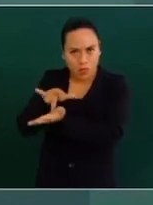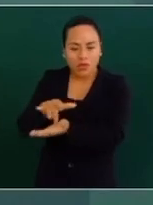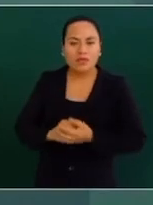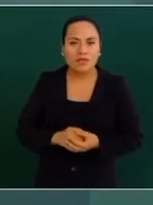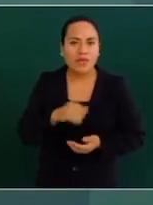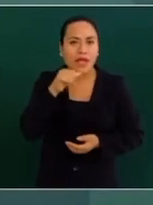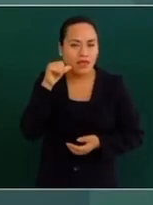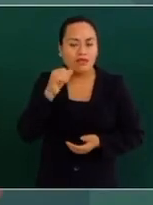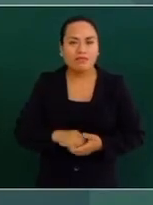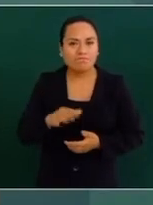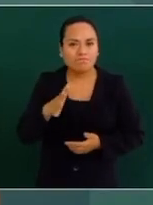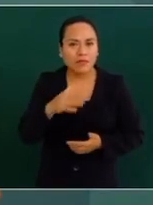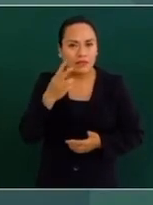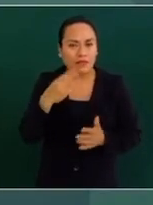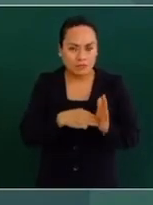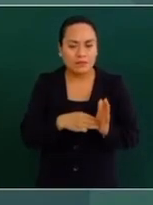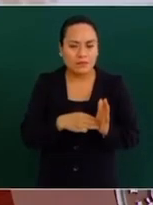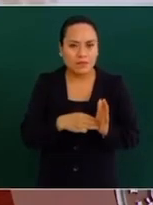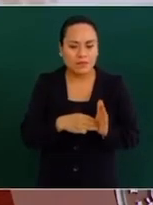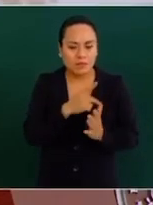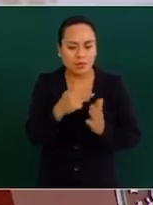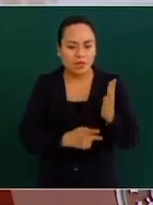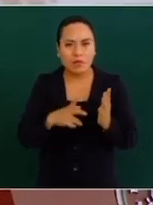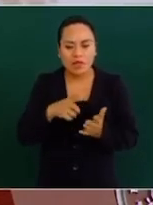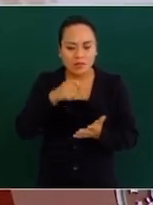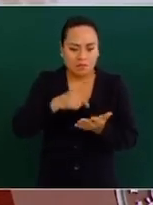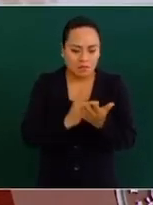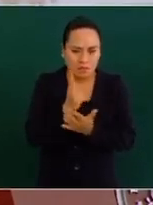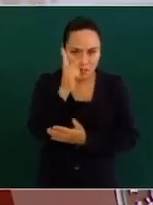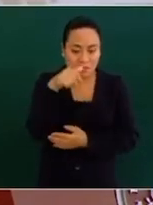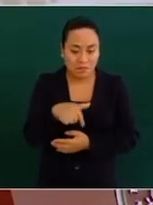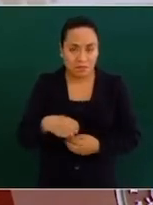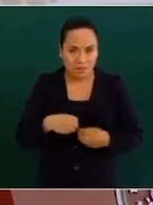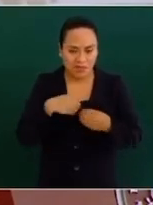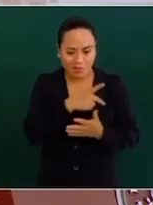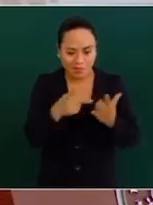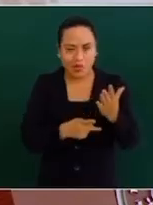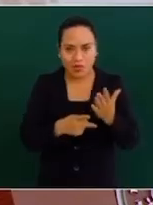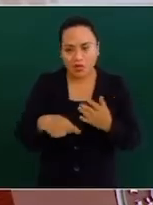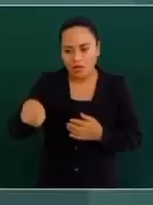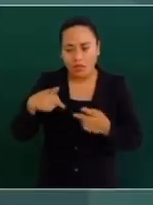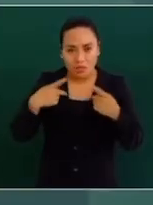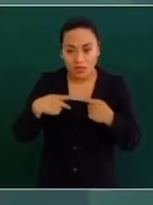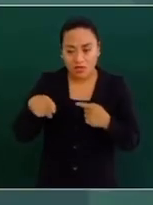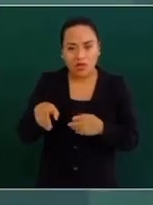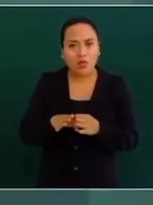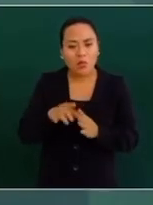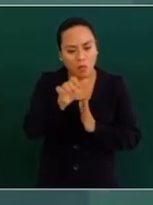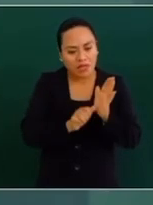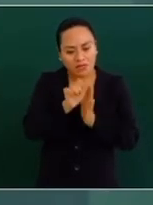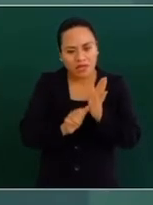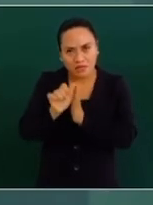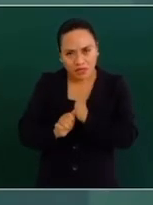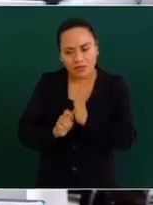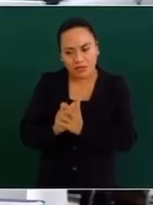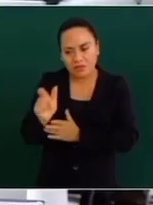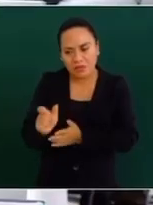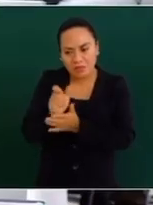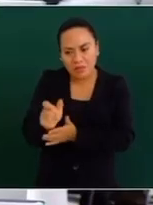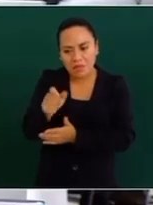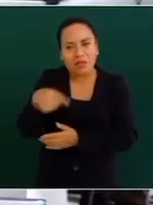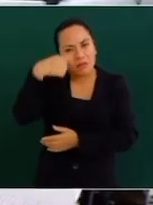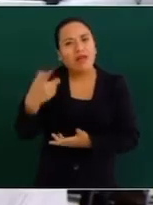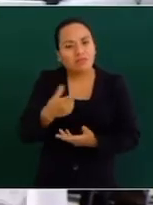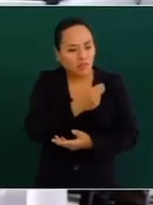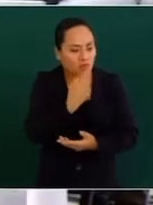Ayer calculábamos que habían 3 mil en el programa Sembrando Vida. Esos sembradores reciben mes con mes un jornal para cultivar sus